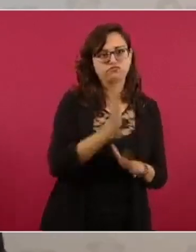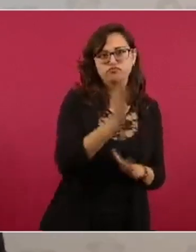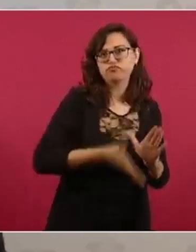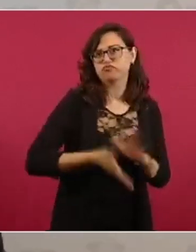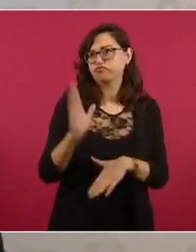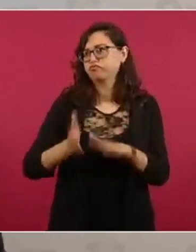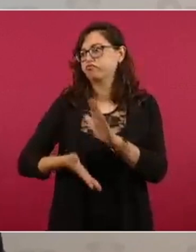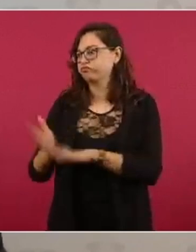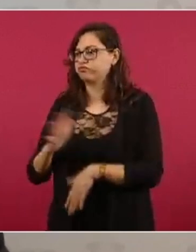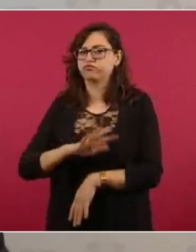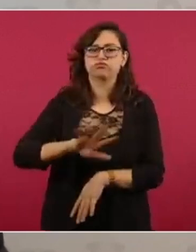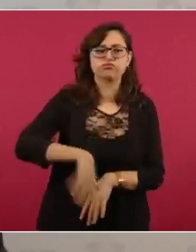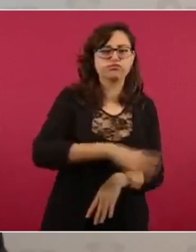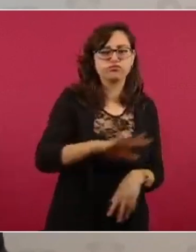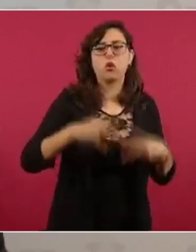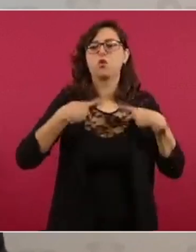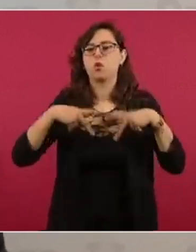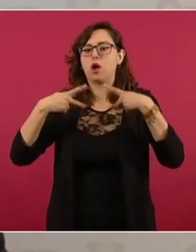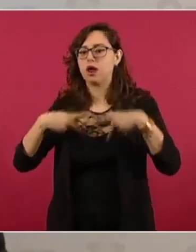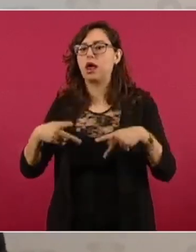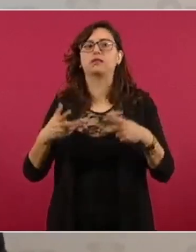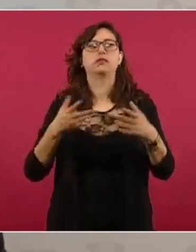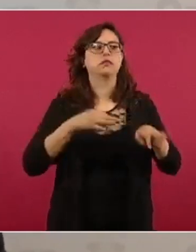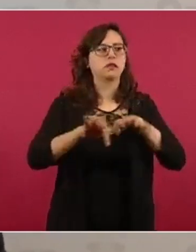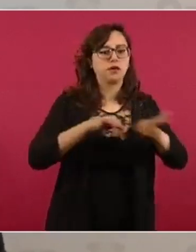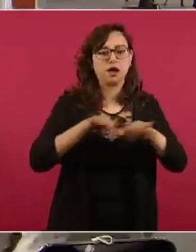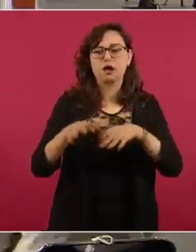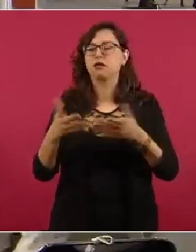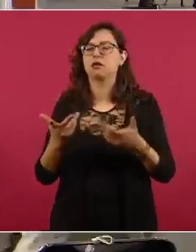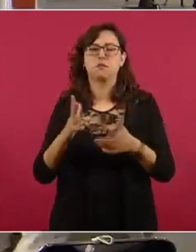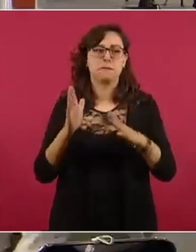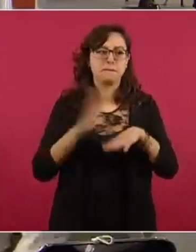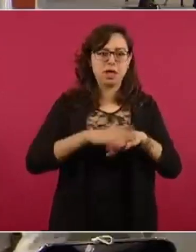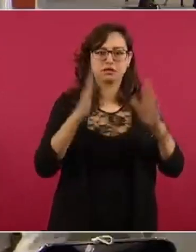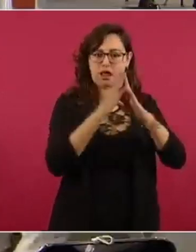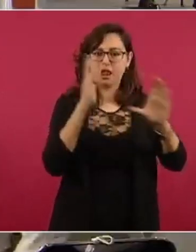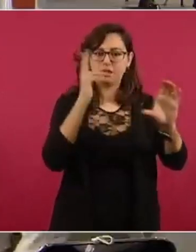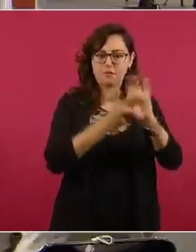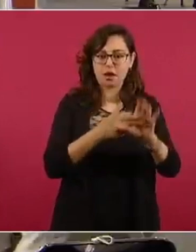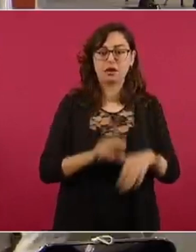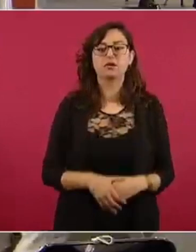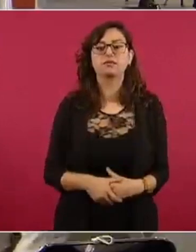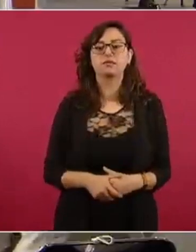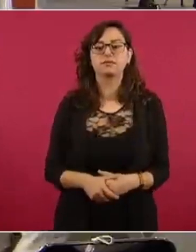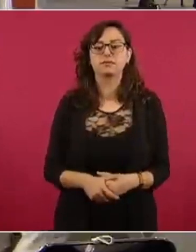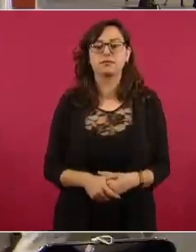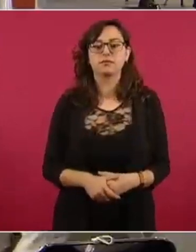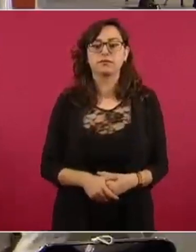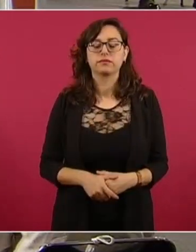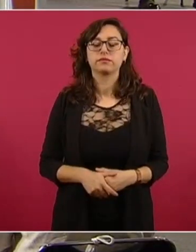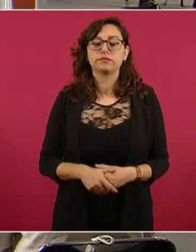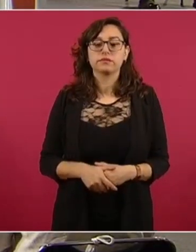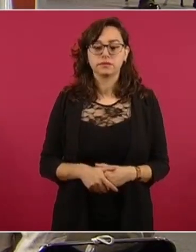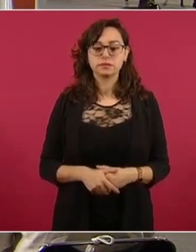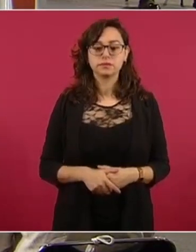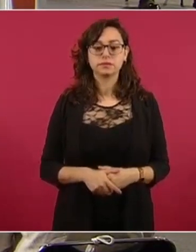Protección Civil Municipal para tener listos los albergues. Sí, les parece. Muchas